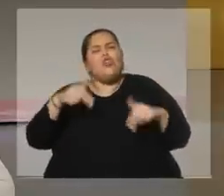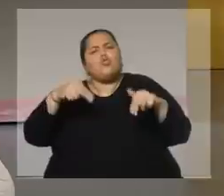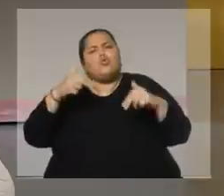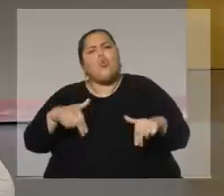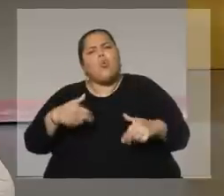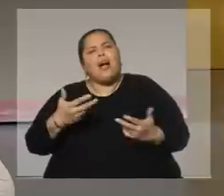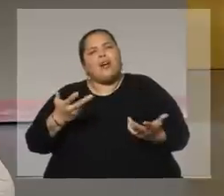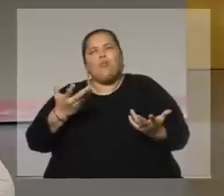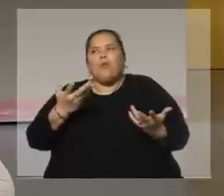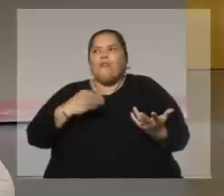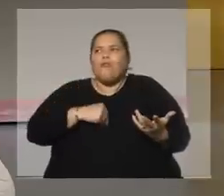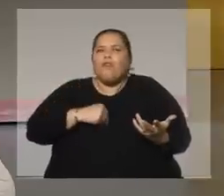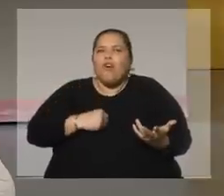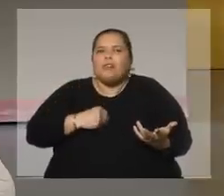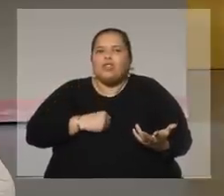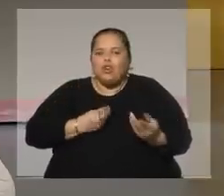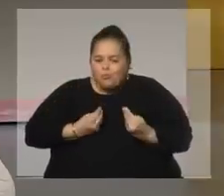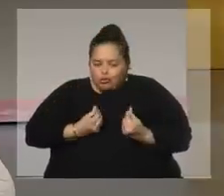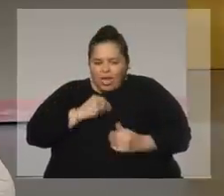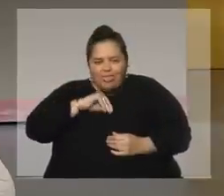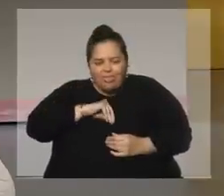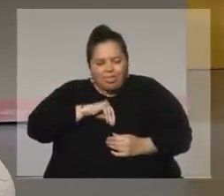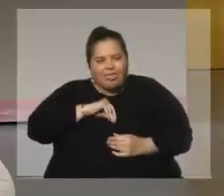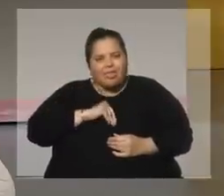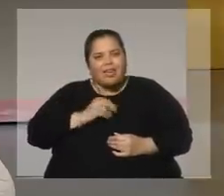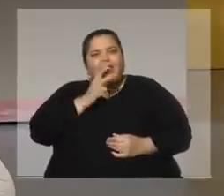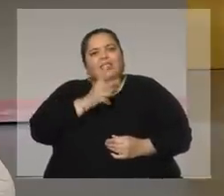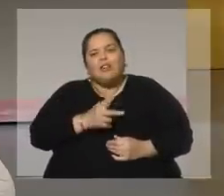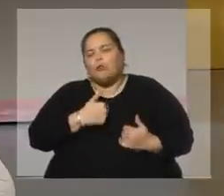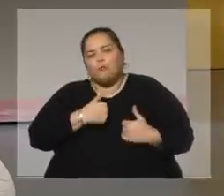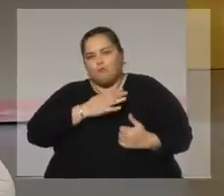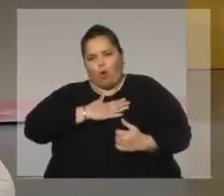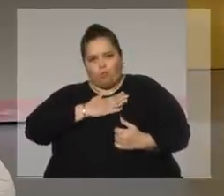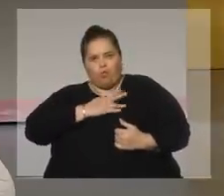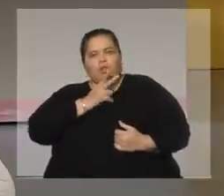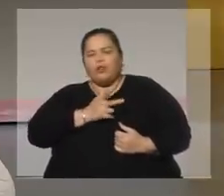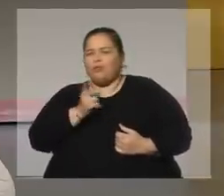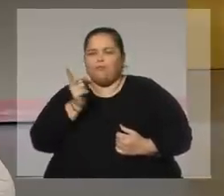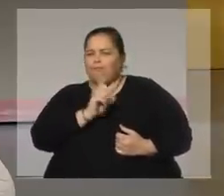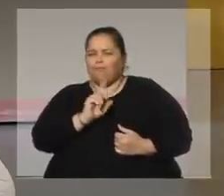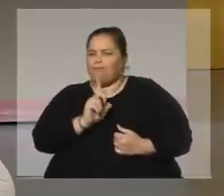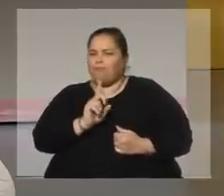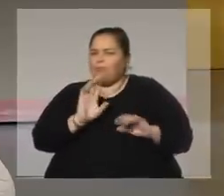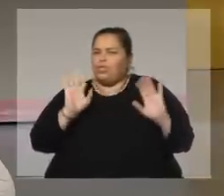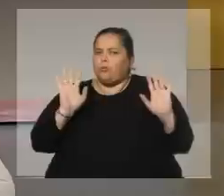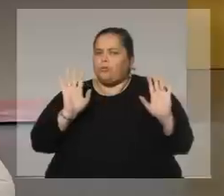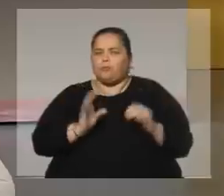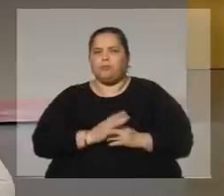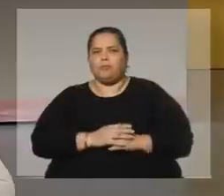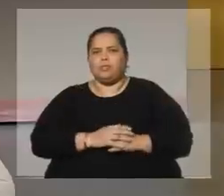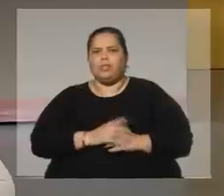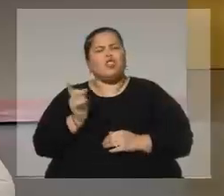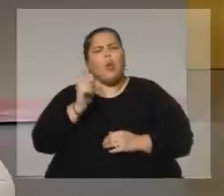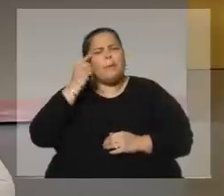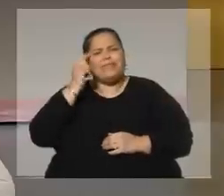la vocación de tener hijos. Me parece que no. No, no, no. Ni lo pensé,